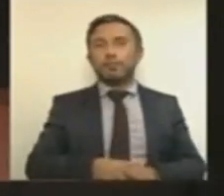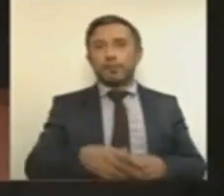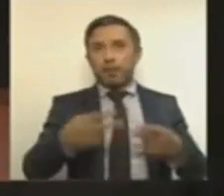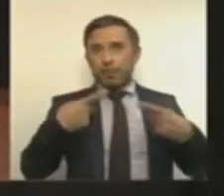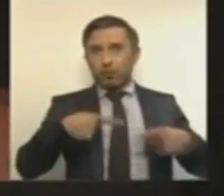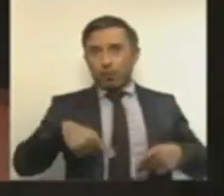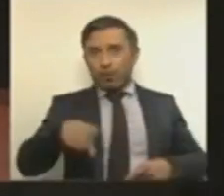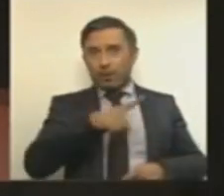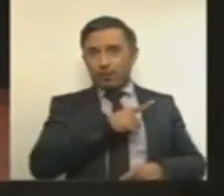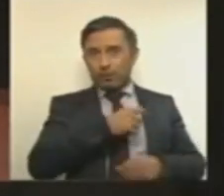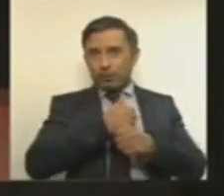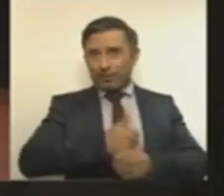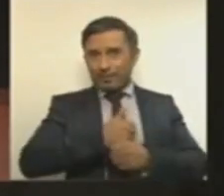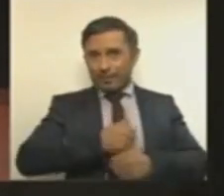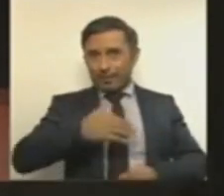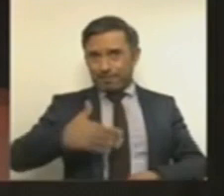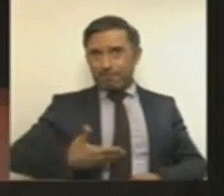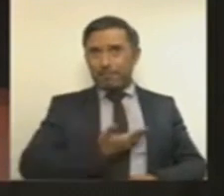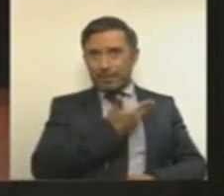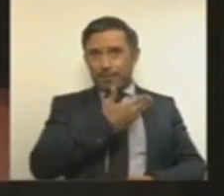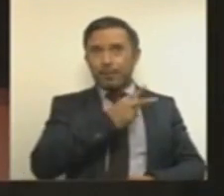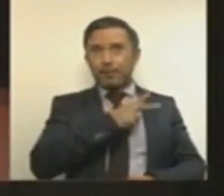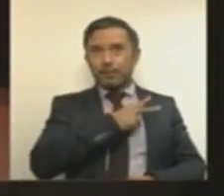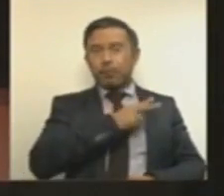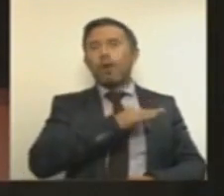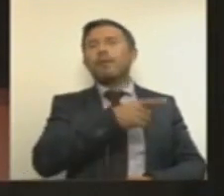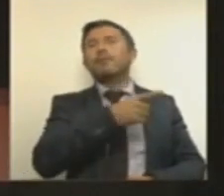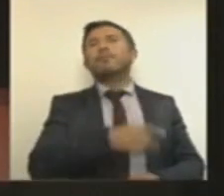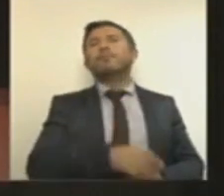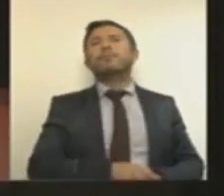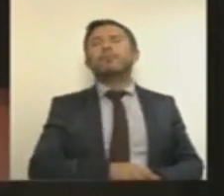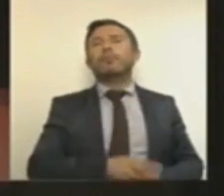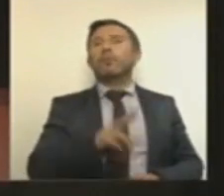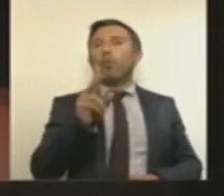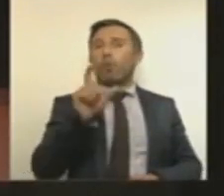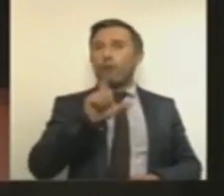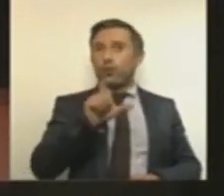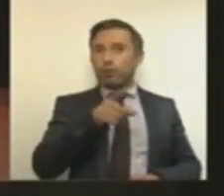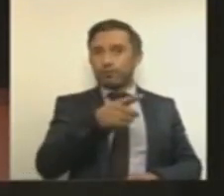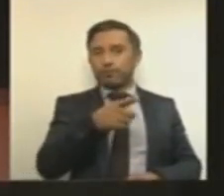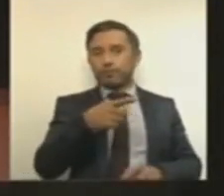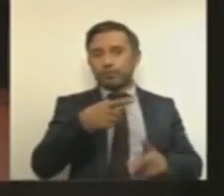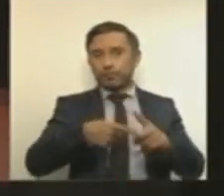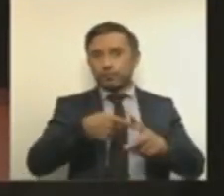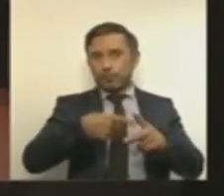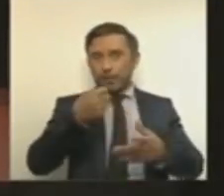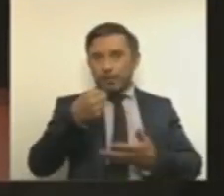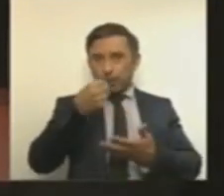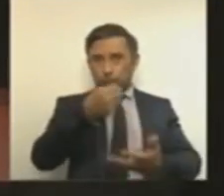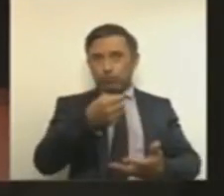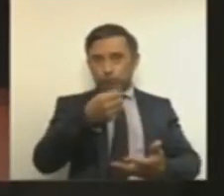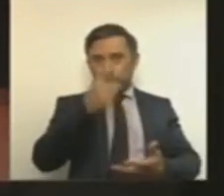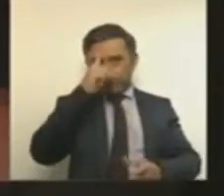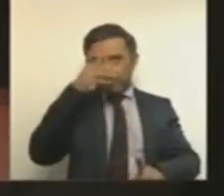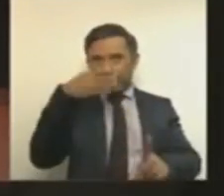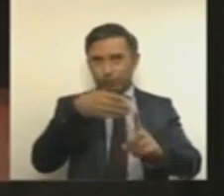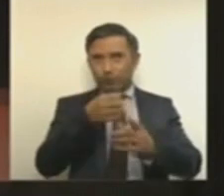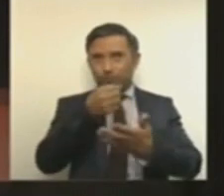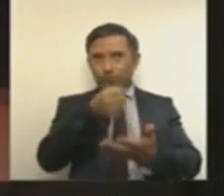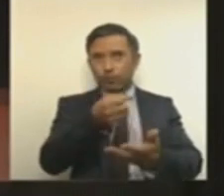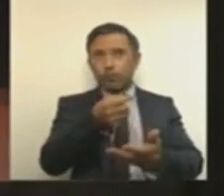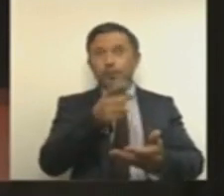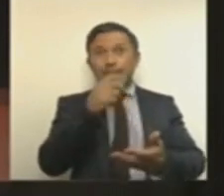enfrentar, al momento de querer acceder a los recursos del presupuesto destinados, pues varios